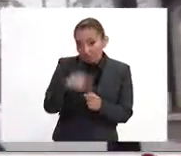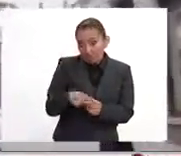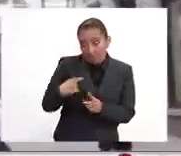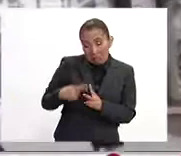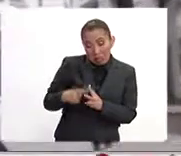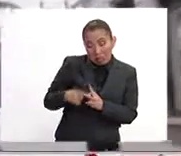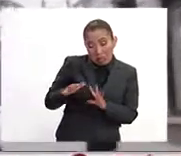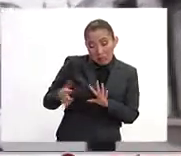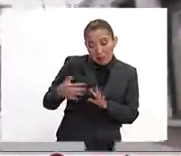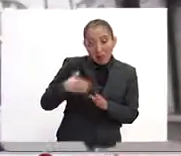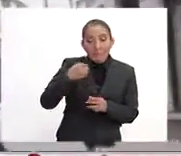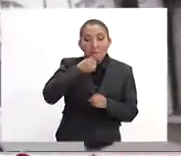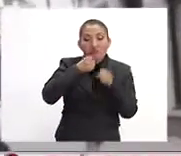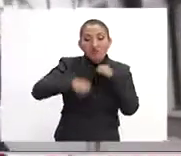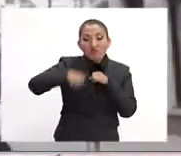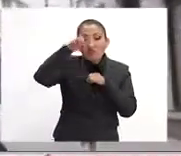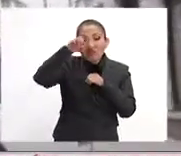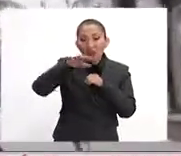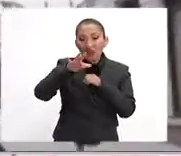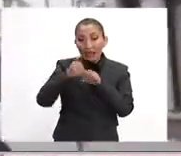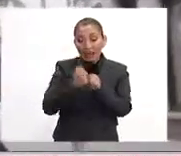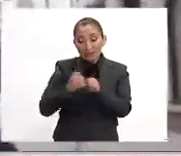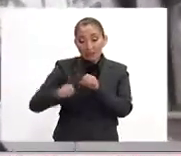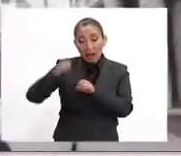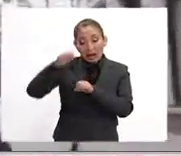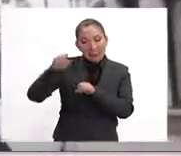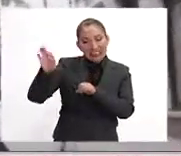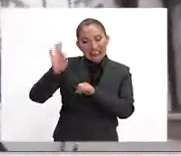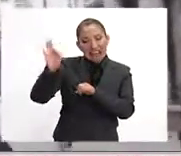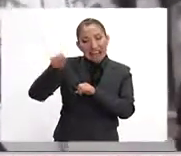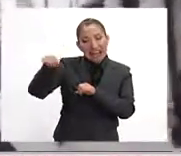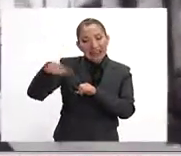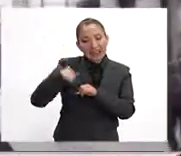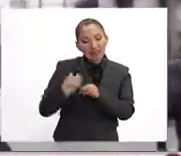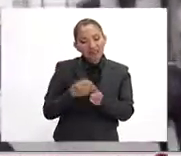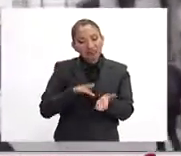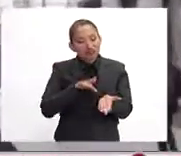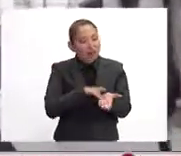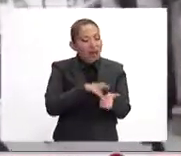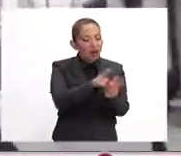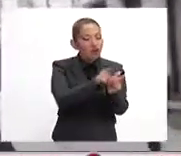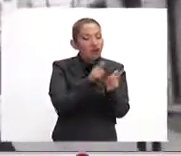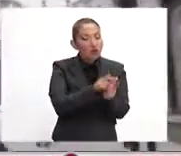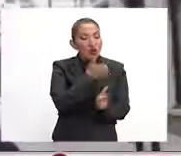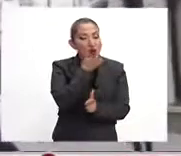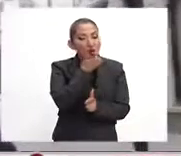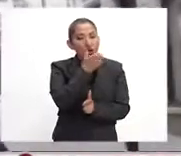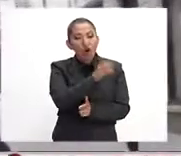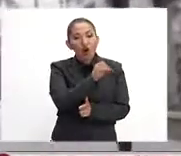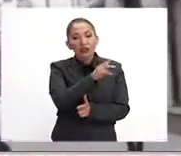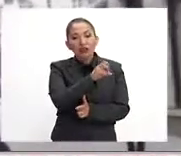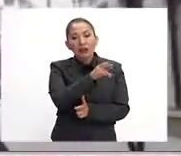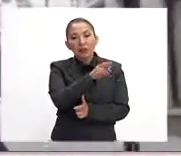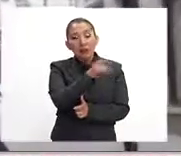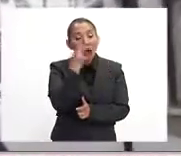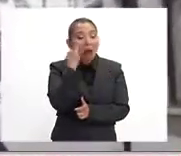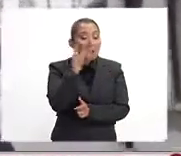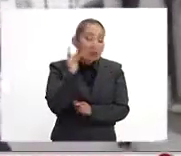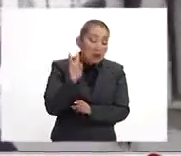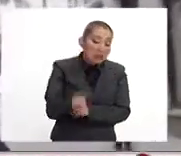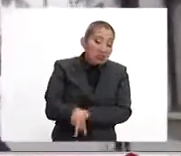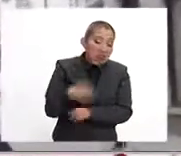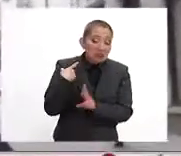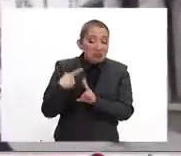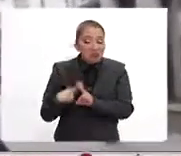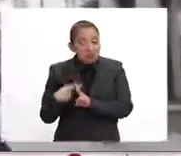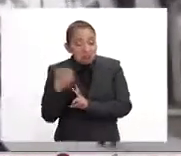serán las personas mayores de 60 años las que terminen por darle el triunfo al partido conservador. Veremos si este pronóstico se